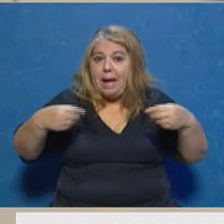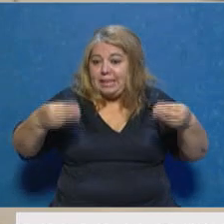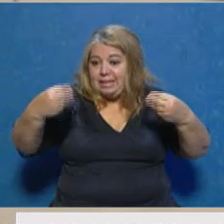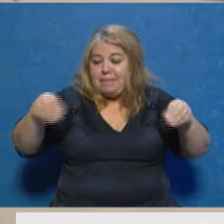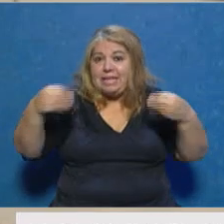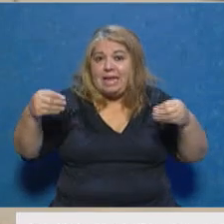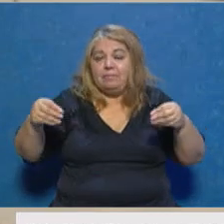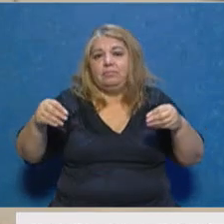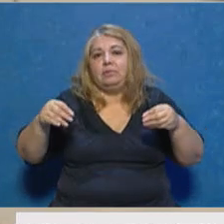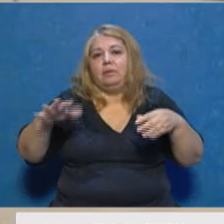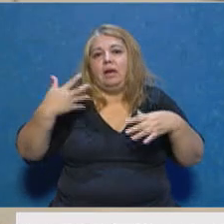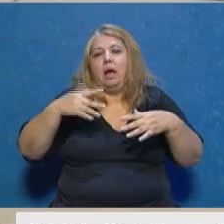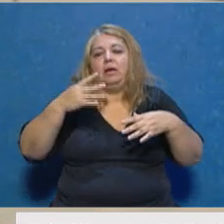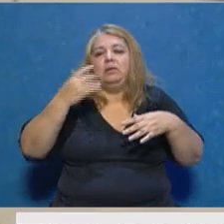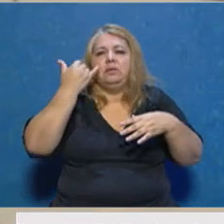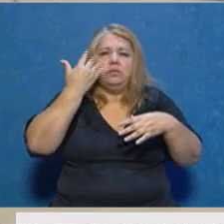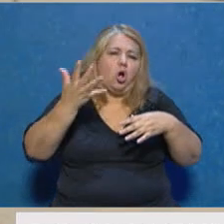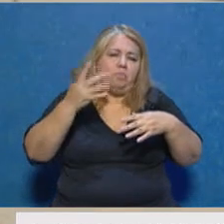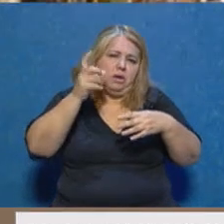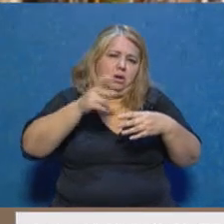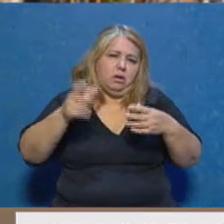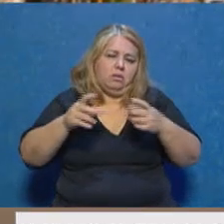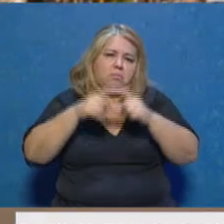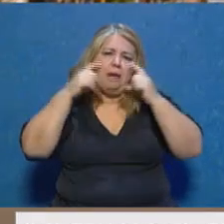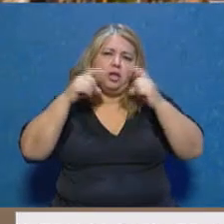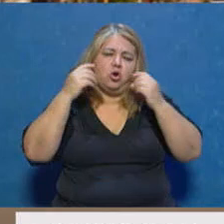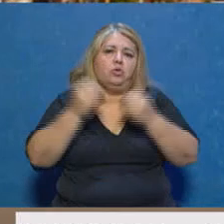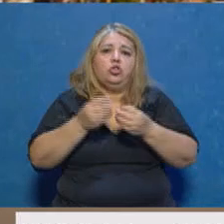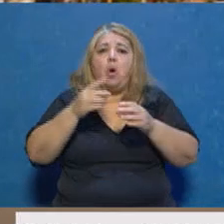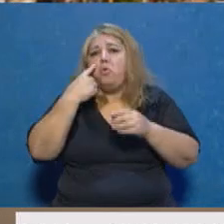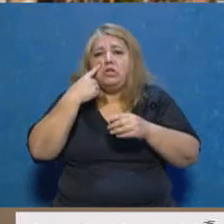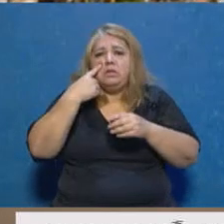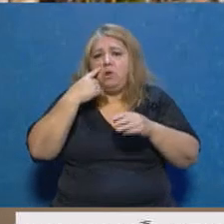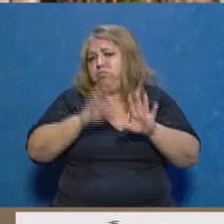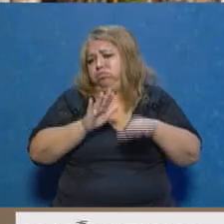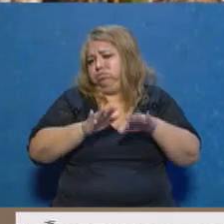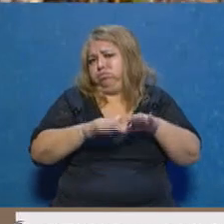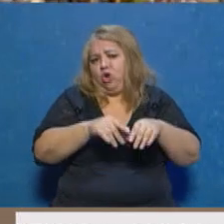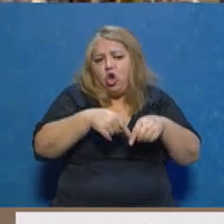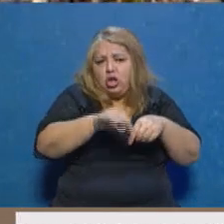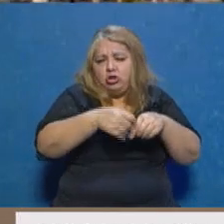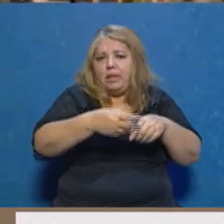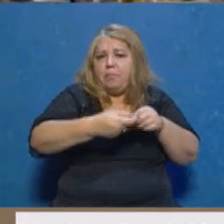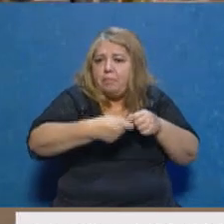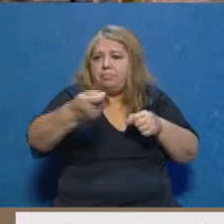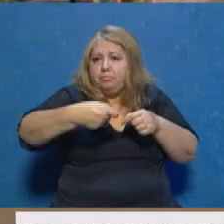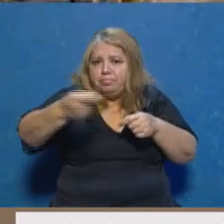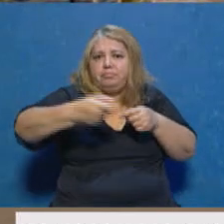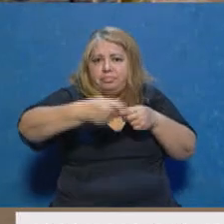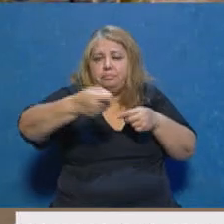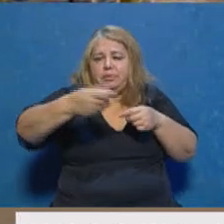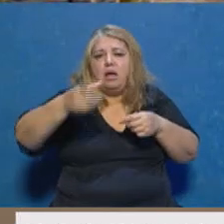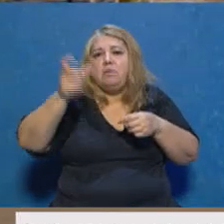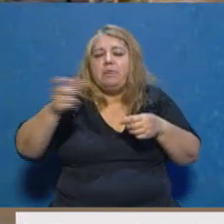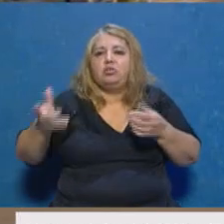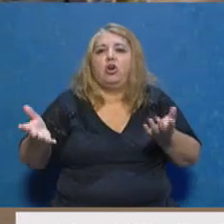100.000 barbijos que vamos a haciendo desde un taller textil que tenemos desde el municipio, por supuesto, y esos barbijos los vamos a ir destinando para todas las personas